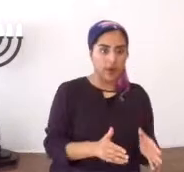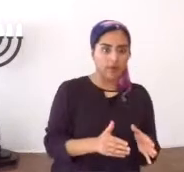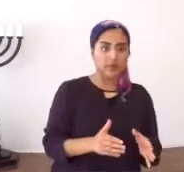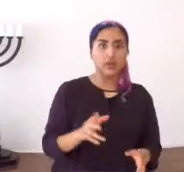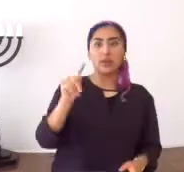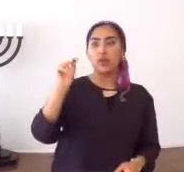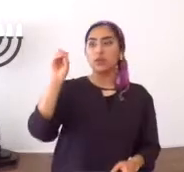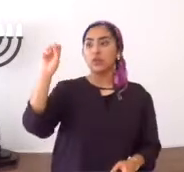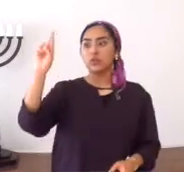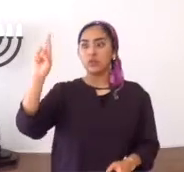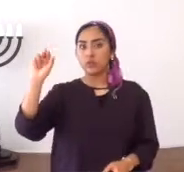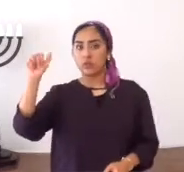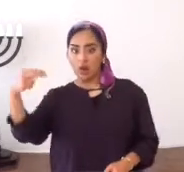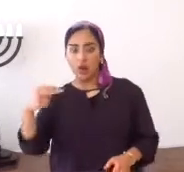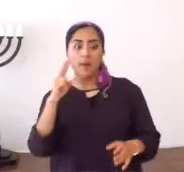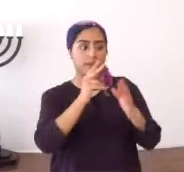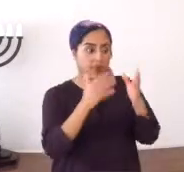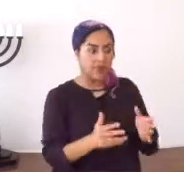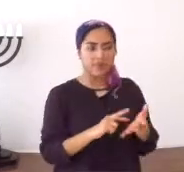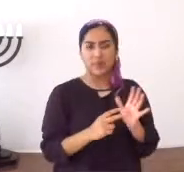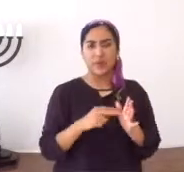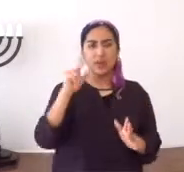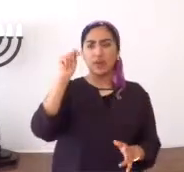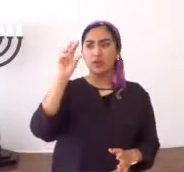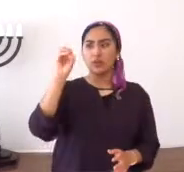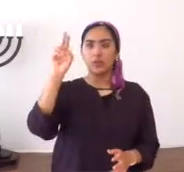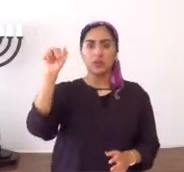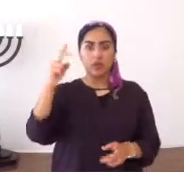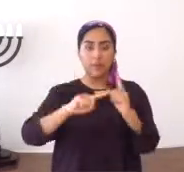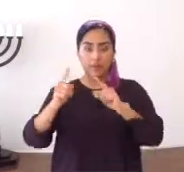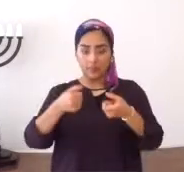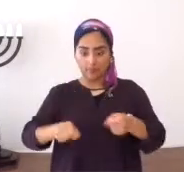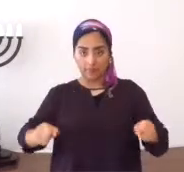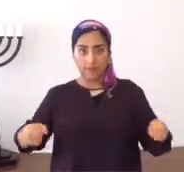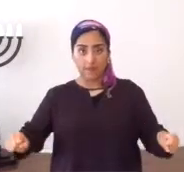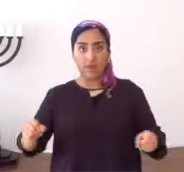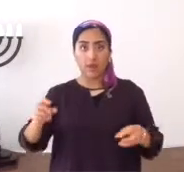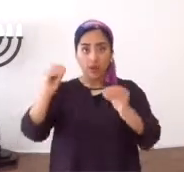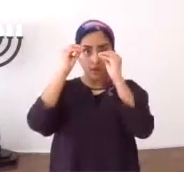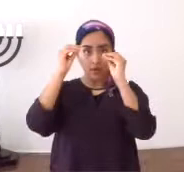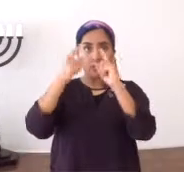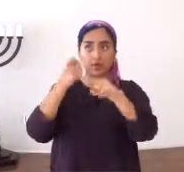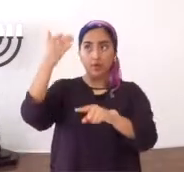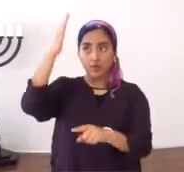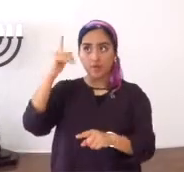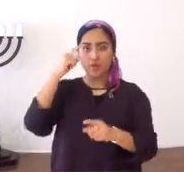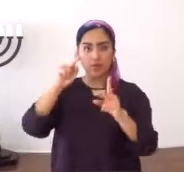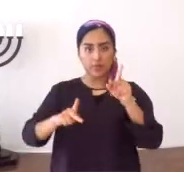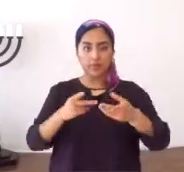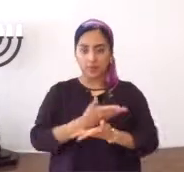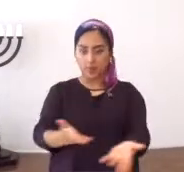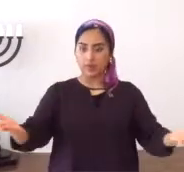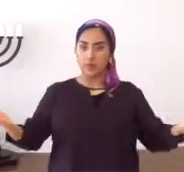Torah, profetas, Torah, profetas, que es la Torah, es la instrucción de Elohim, para su pueblo,